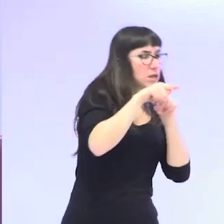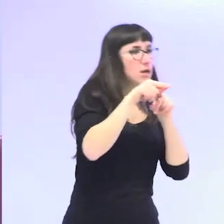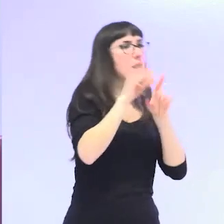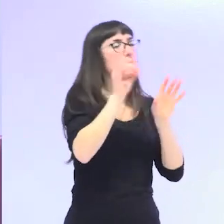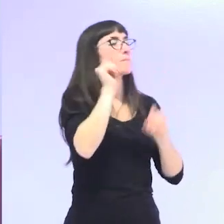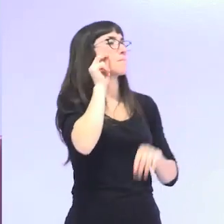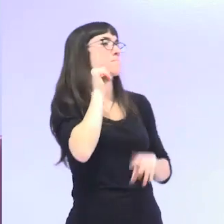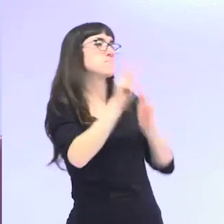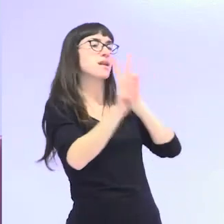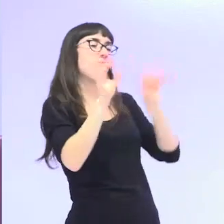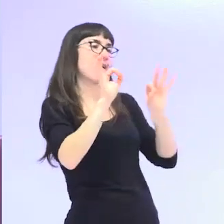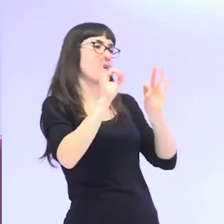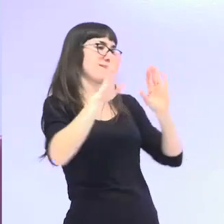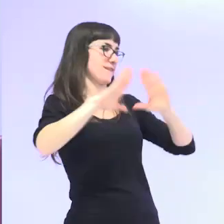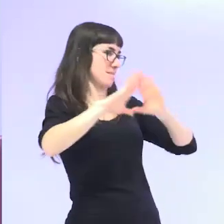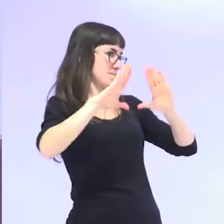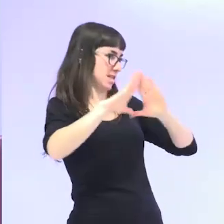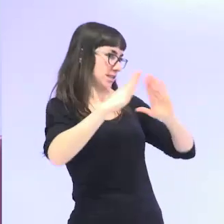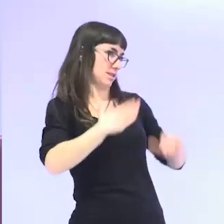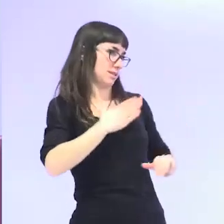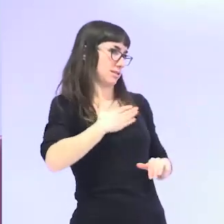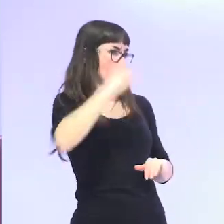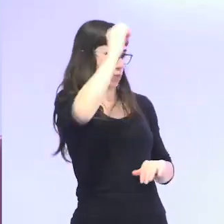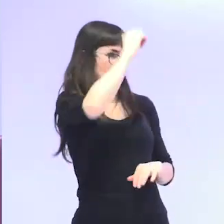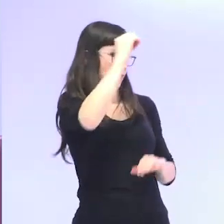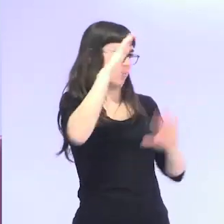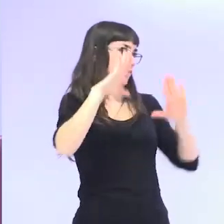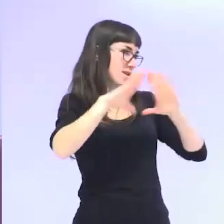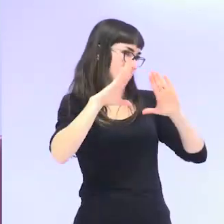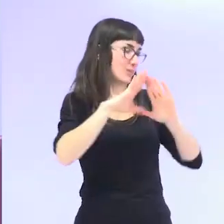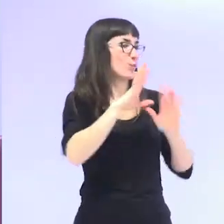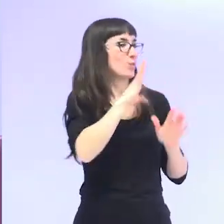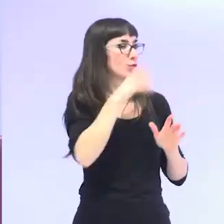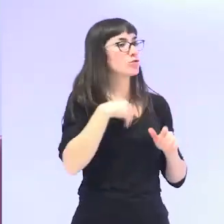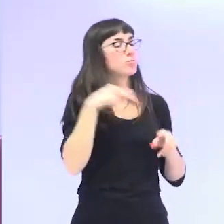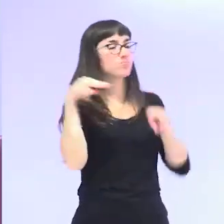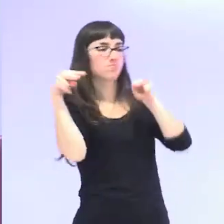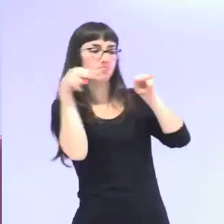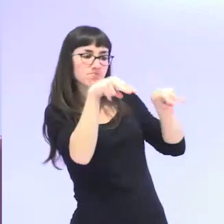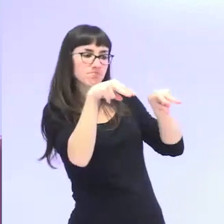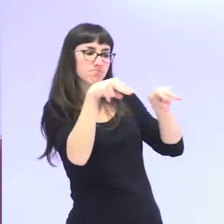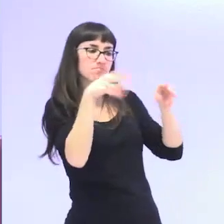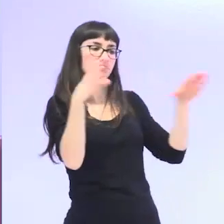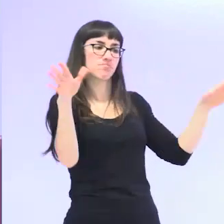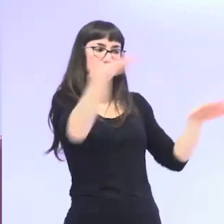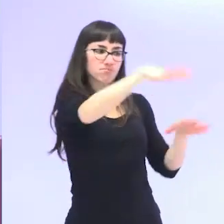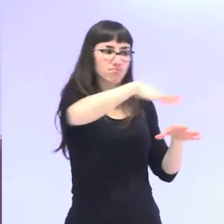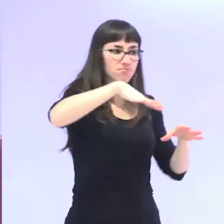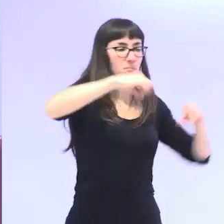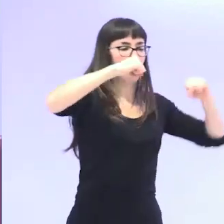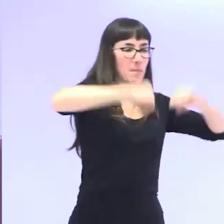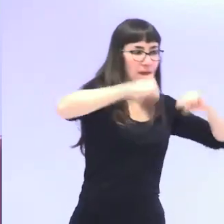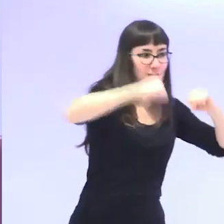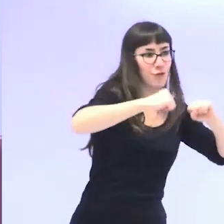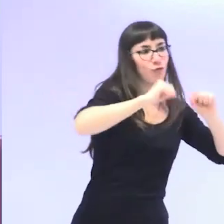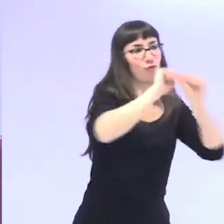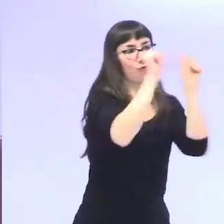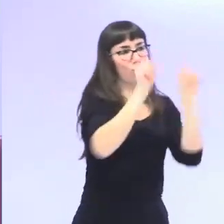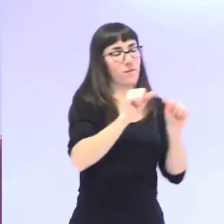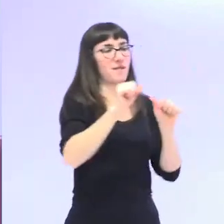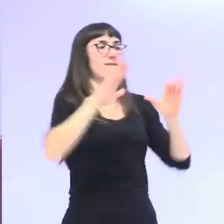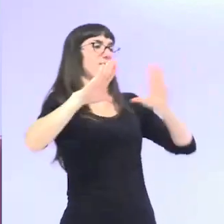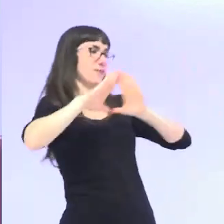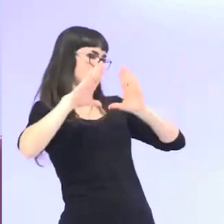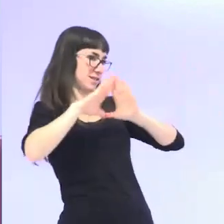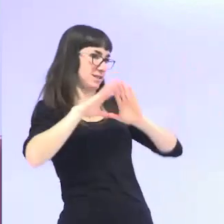feminista. Y eso es lo que me permite poder abordar el envejecimiento y la vejez como lo hago. Entonces, a